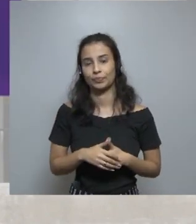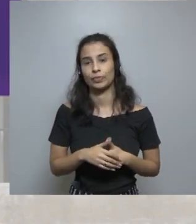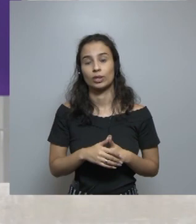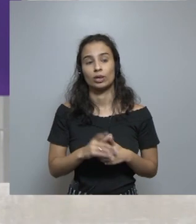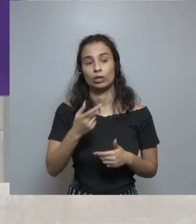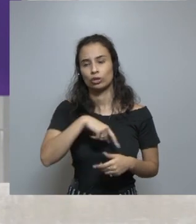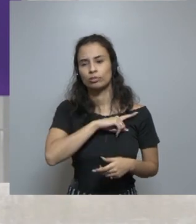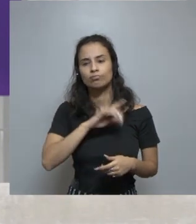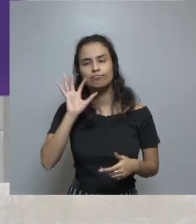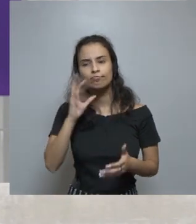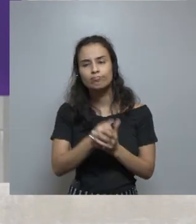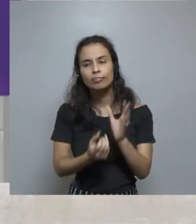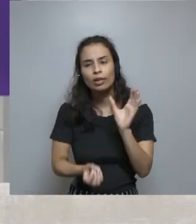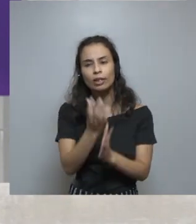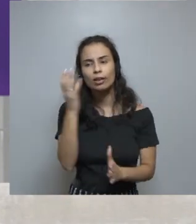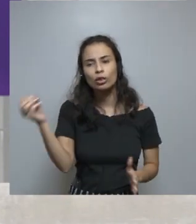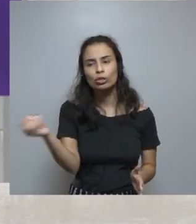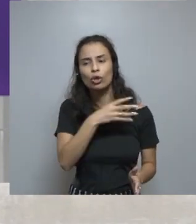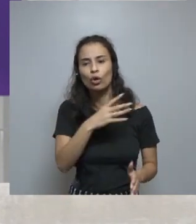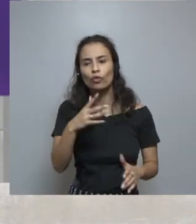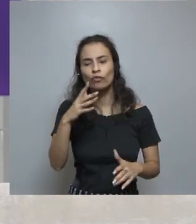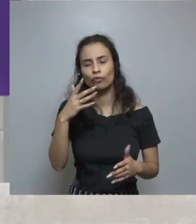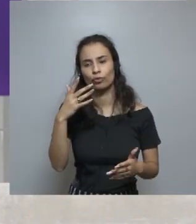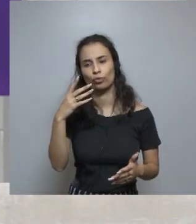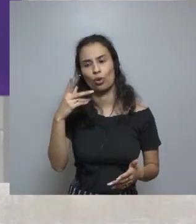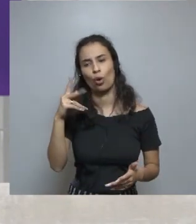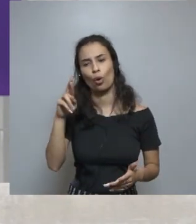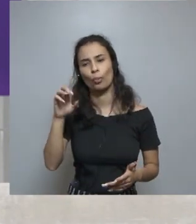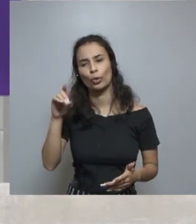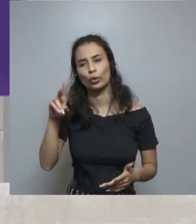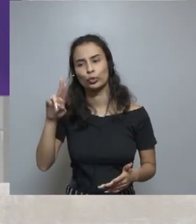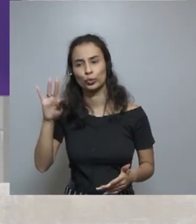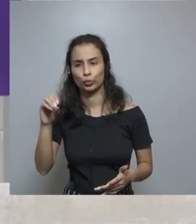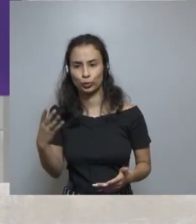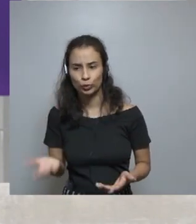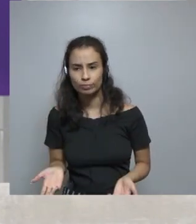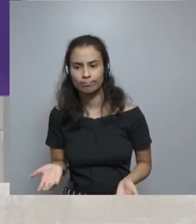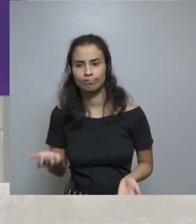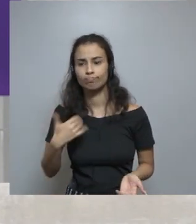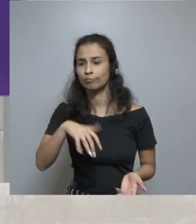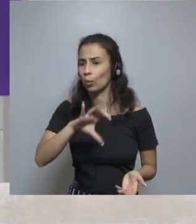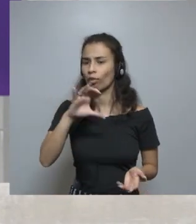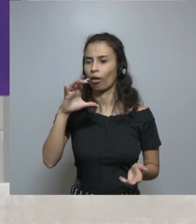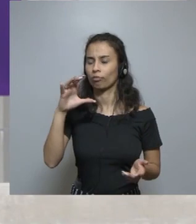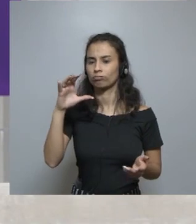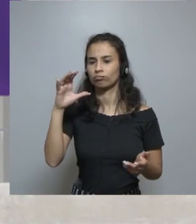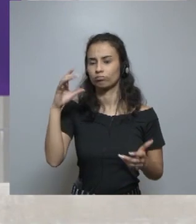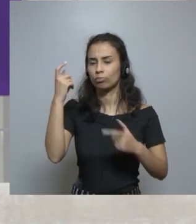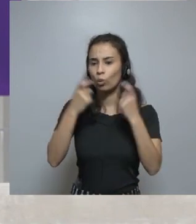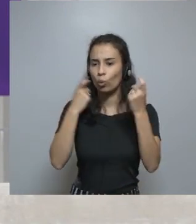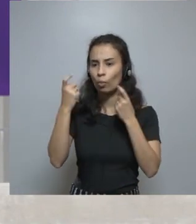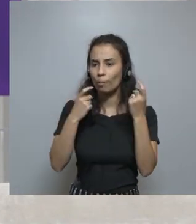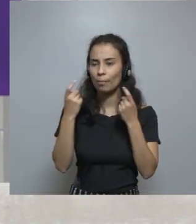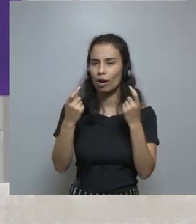Cuando decidimos crear un nuevo producto, un producto que no